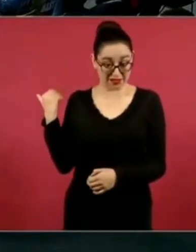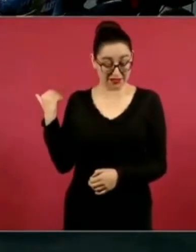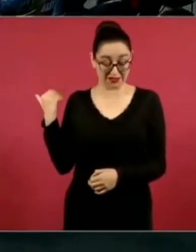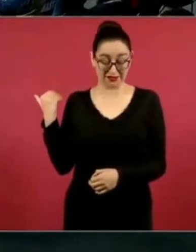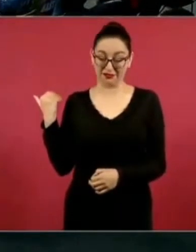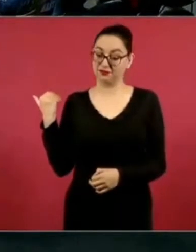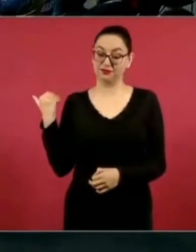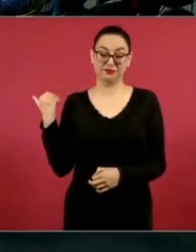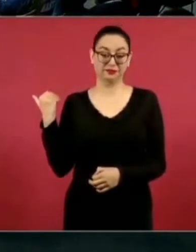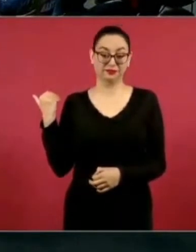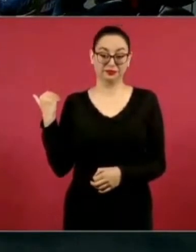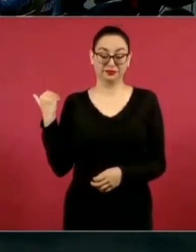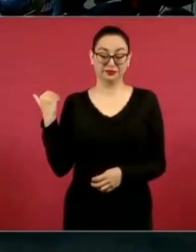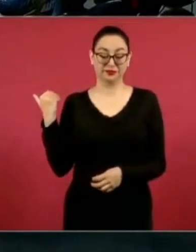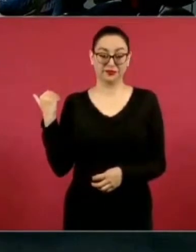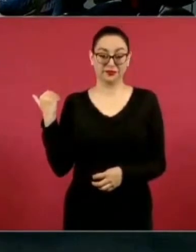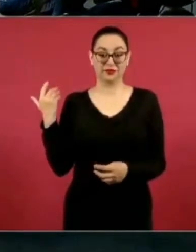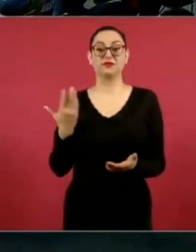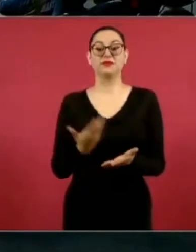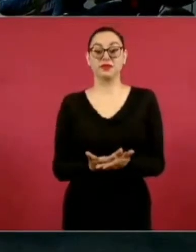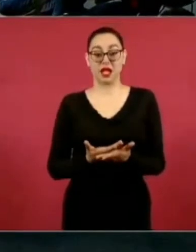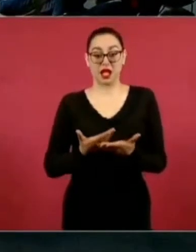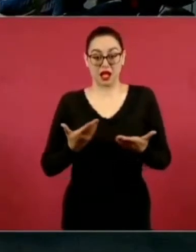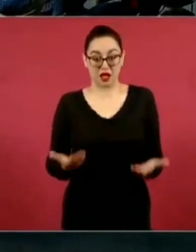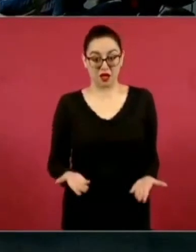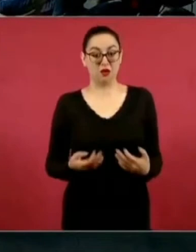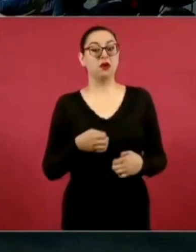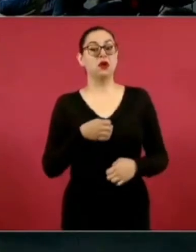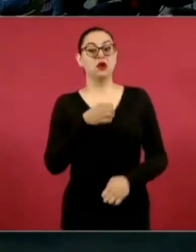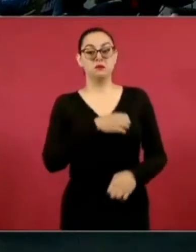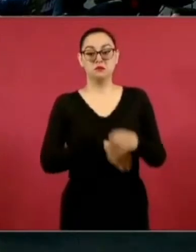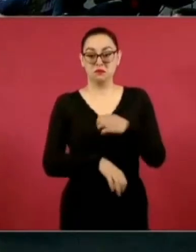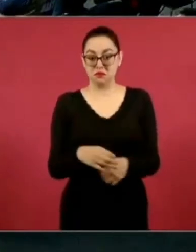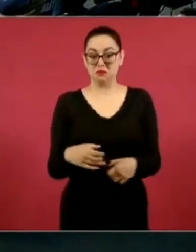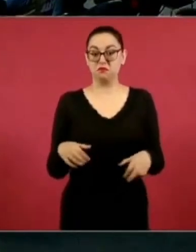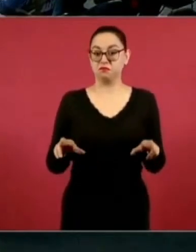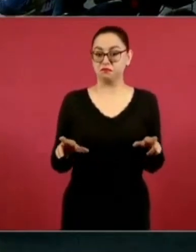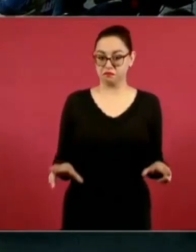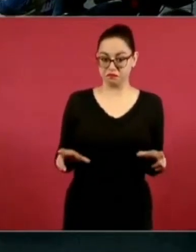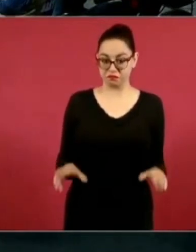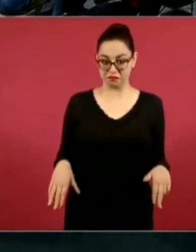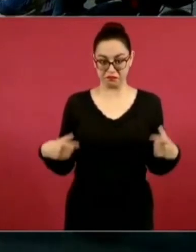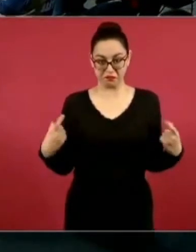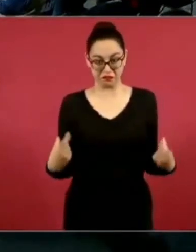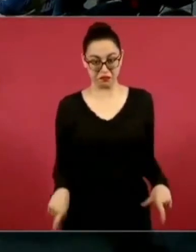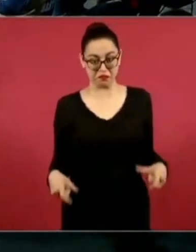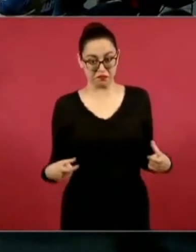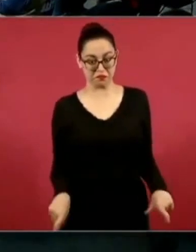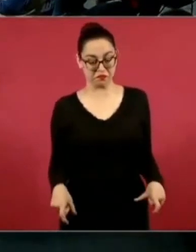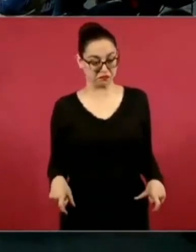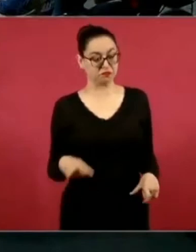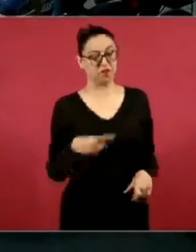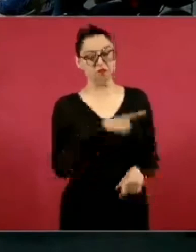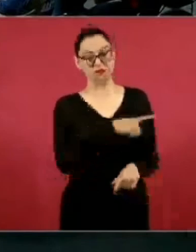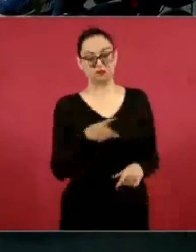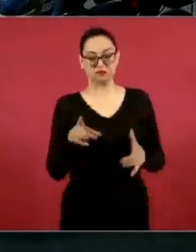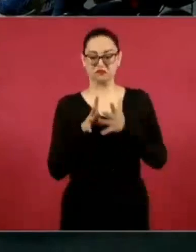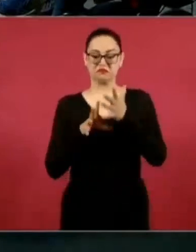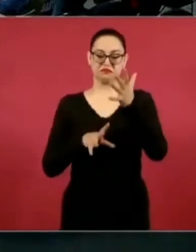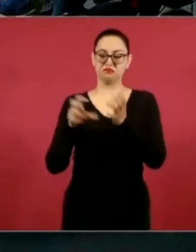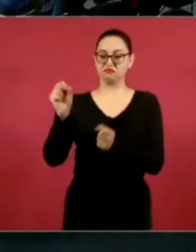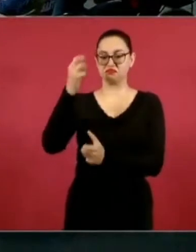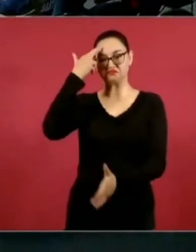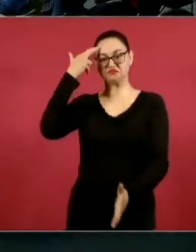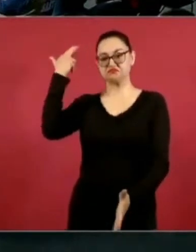Ellos son los que ahora quieren que se viole la Constitución